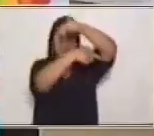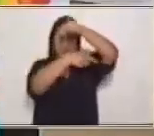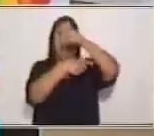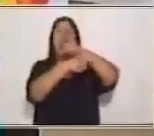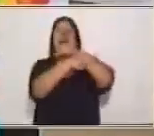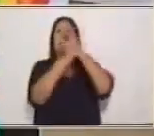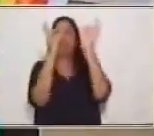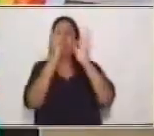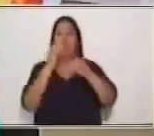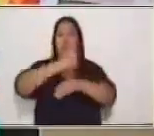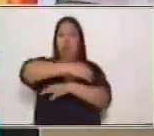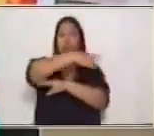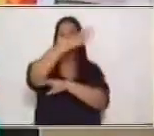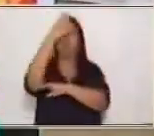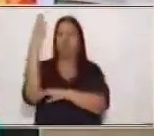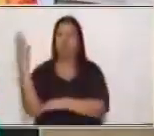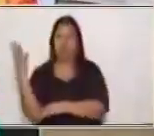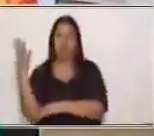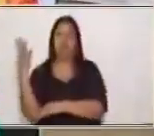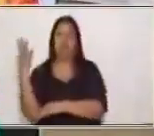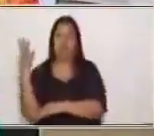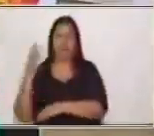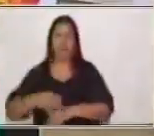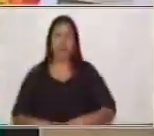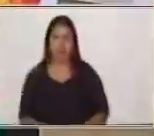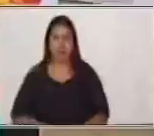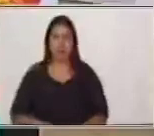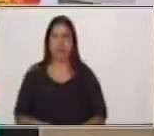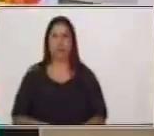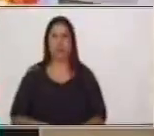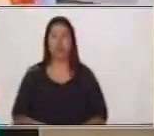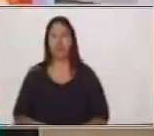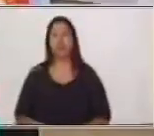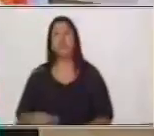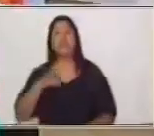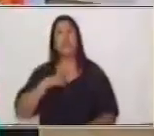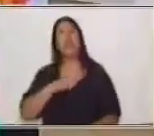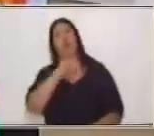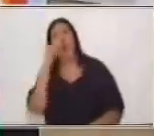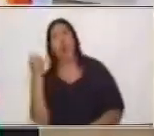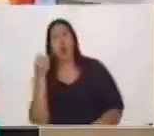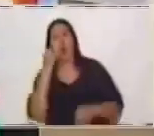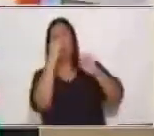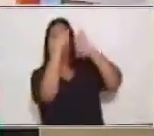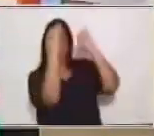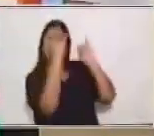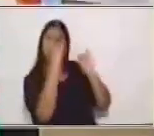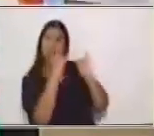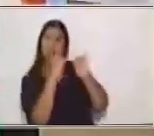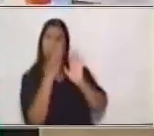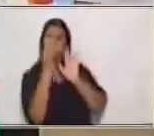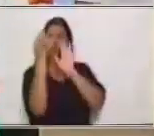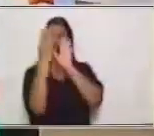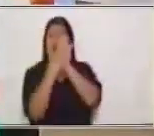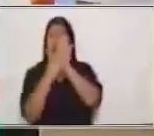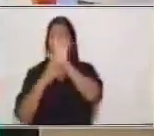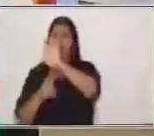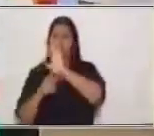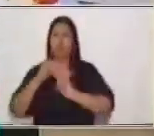del arco iris, verdad. Entonces, aquí tenemos otra imagen que vamos a pegar de esta esquinita,